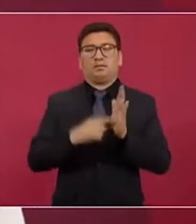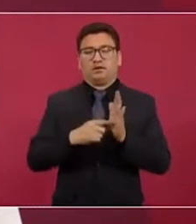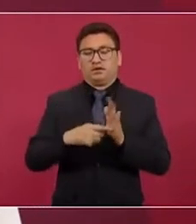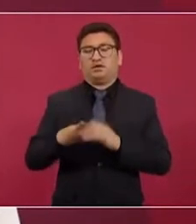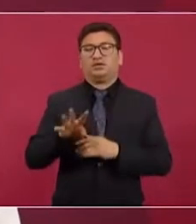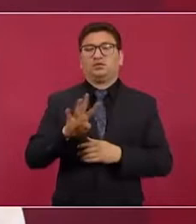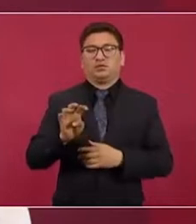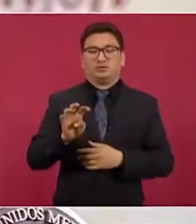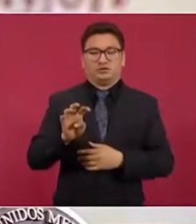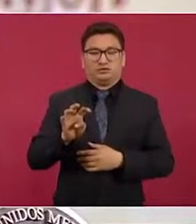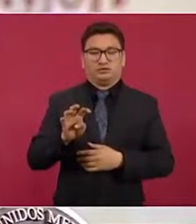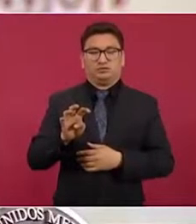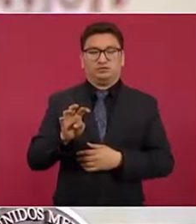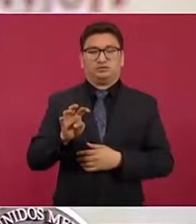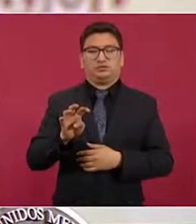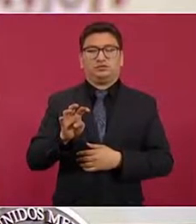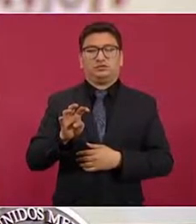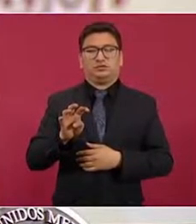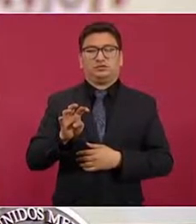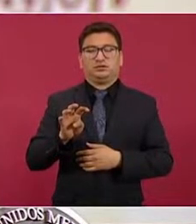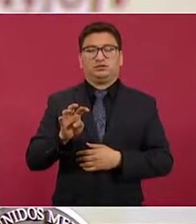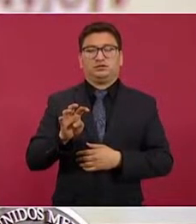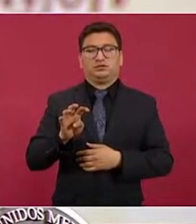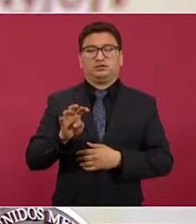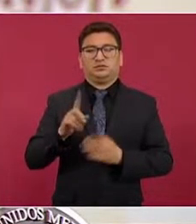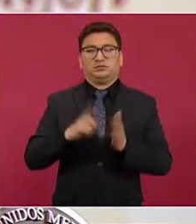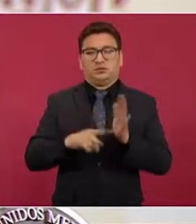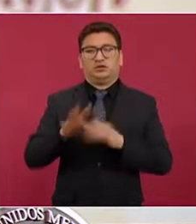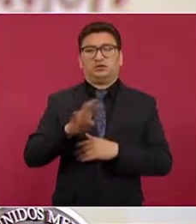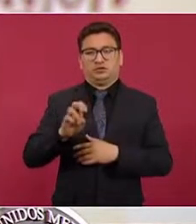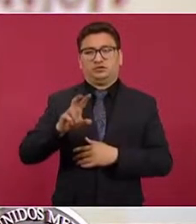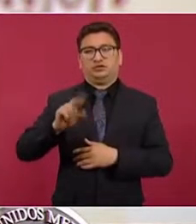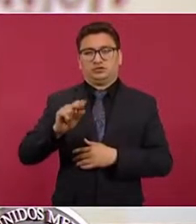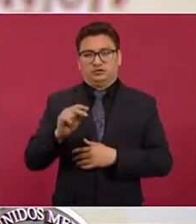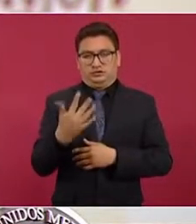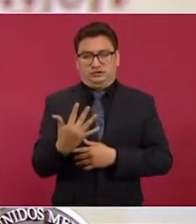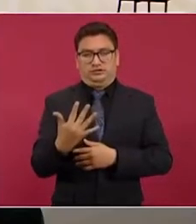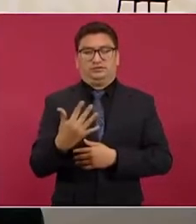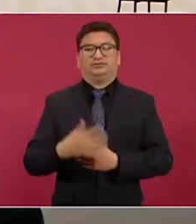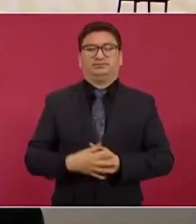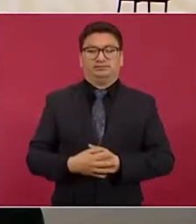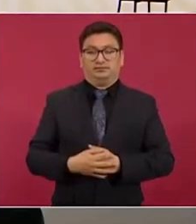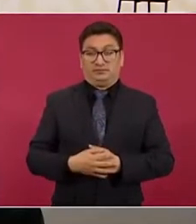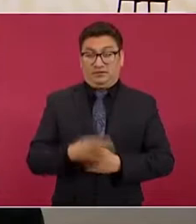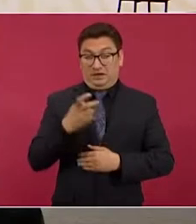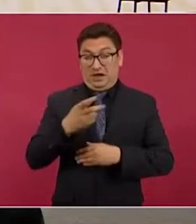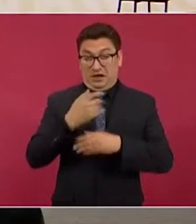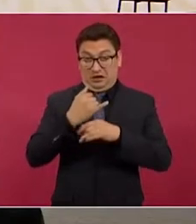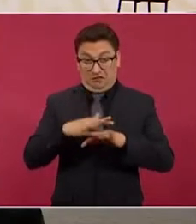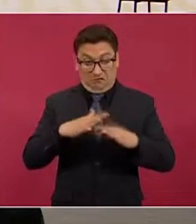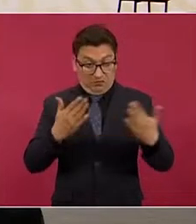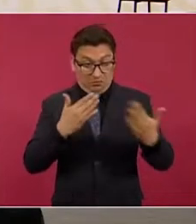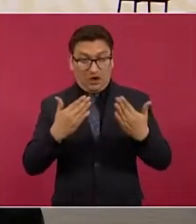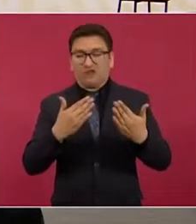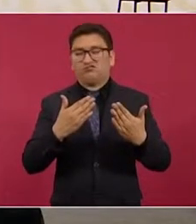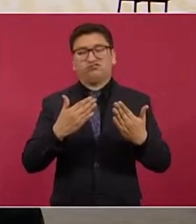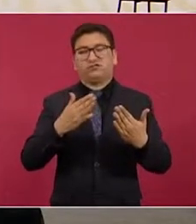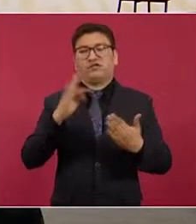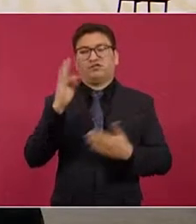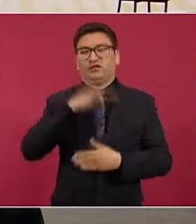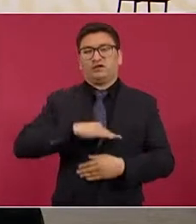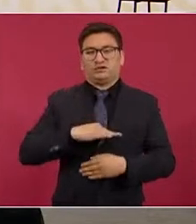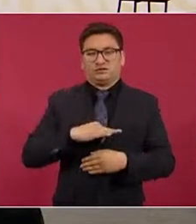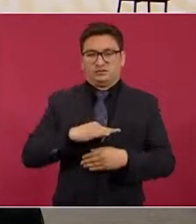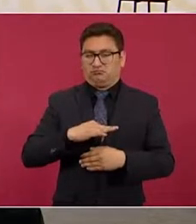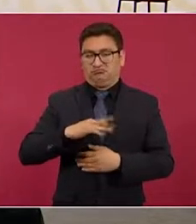485. Esta información es falsa, no